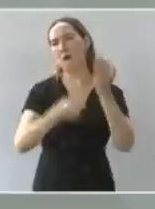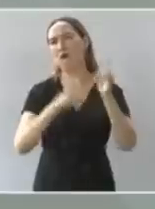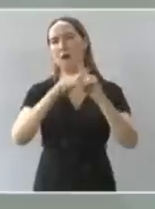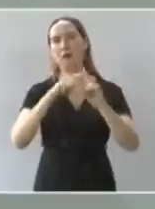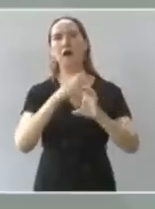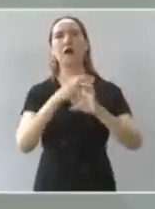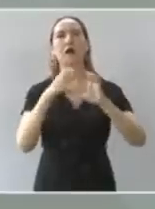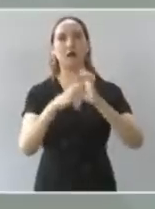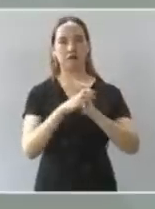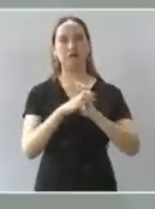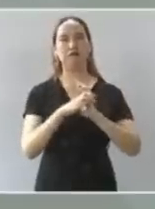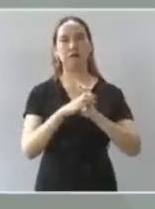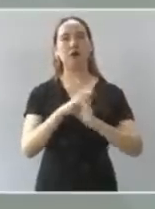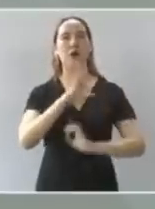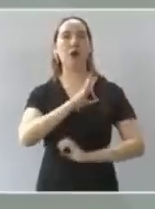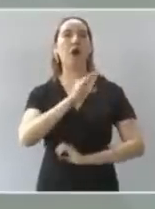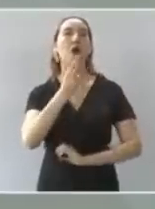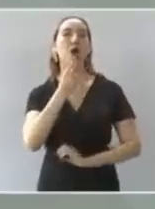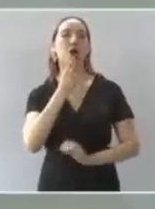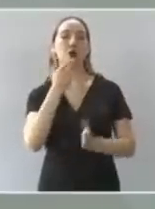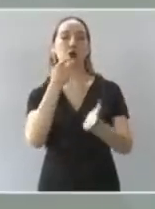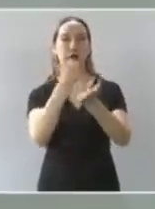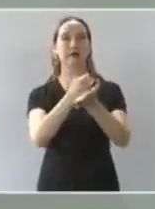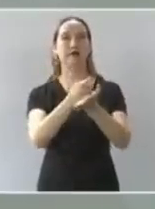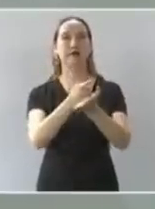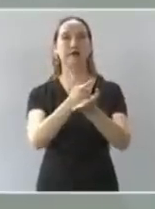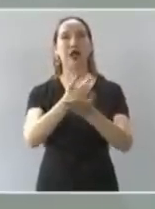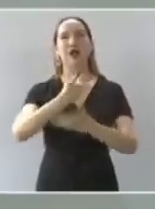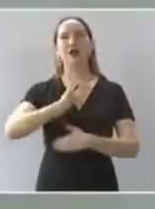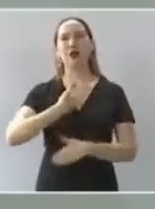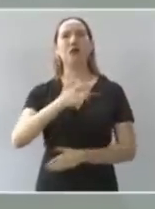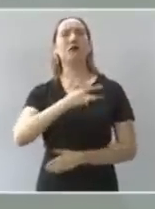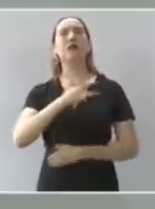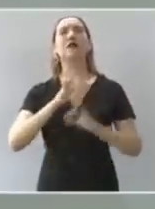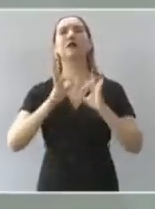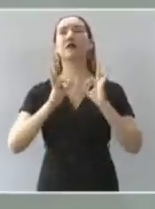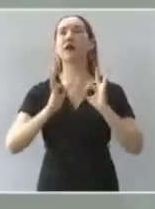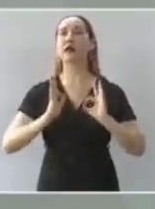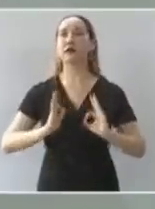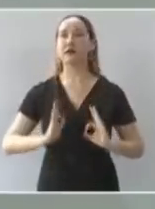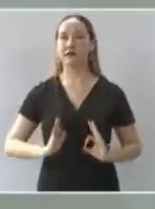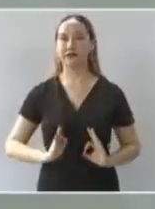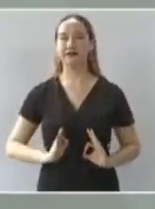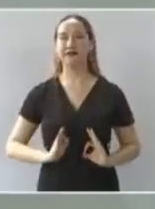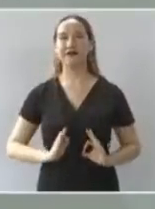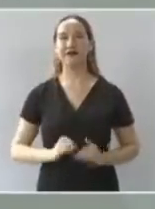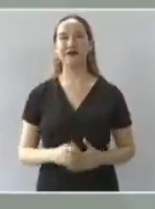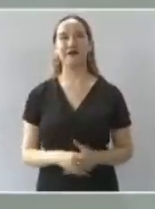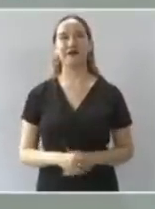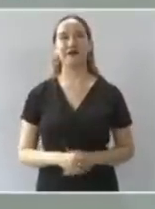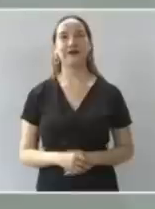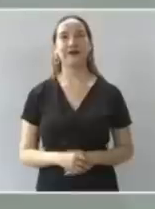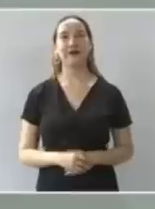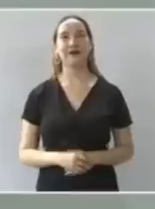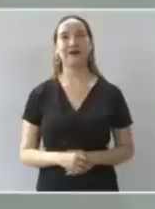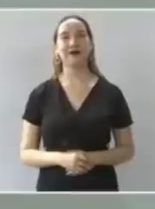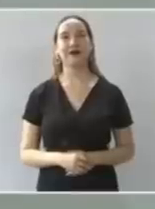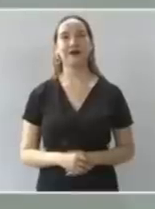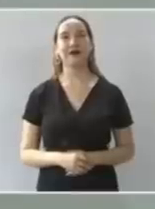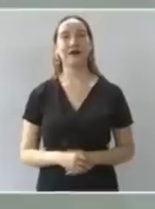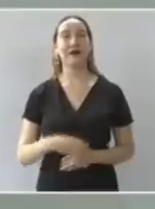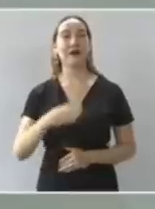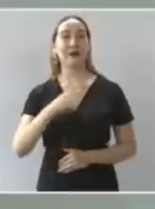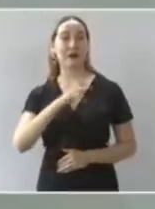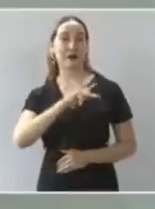voy a ir muy tranquilo con mi conciencia. Y me voy